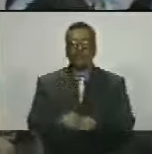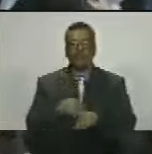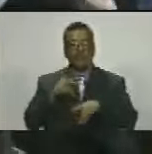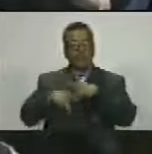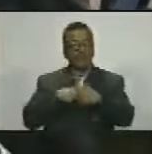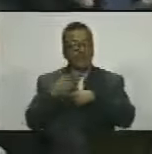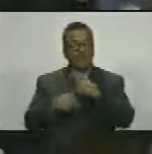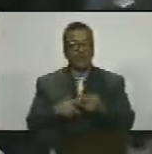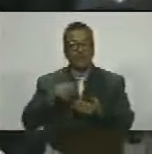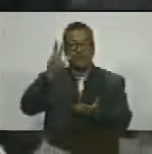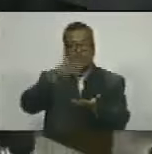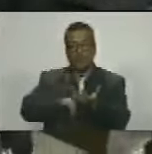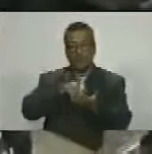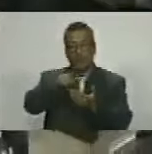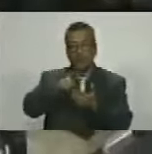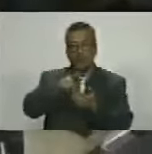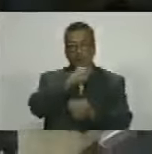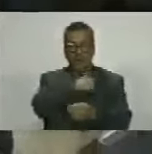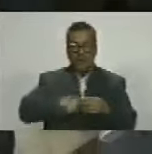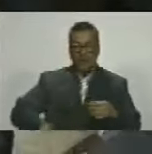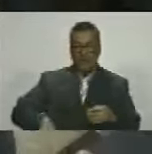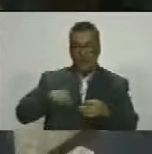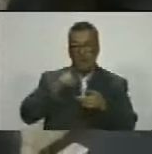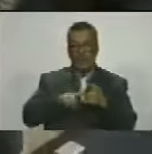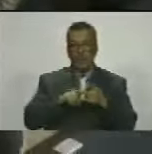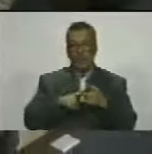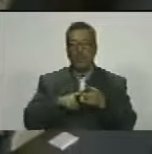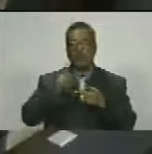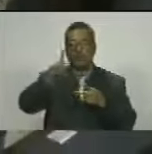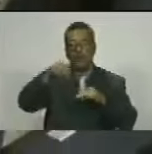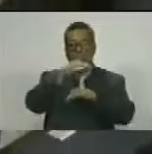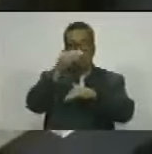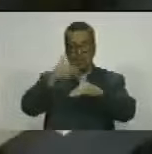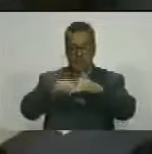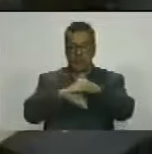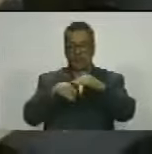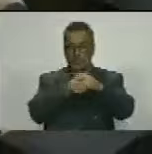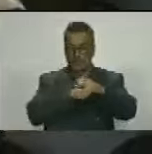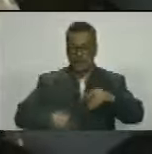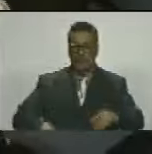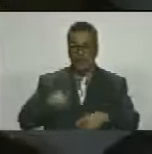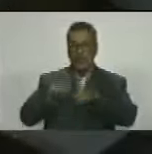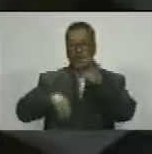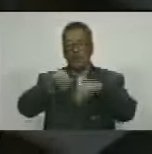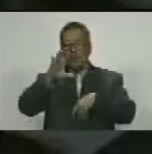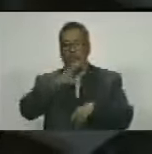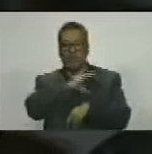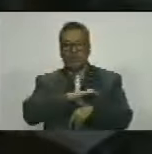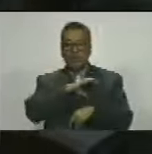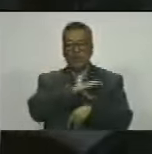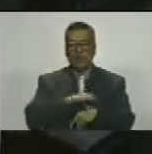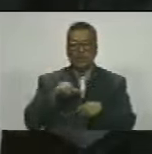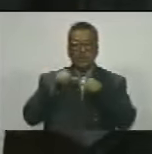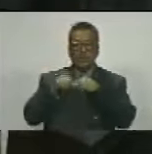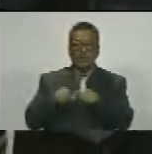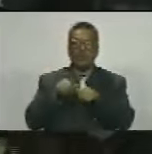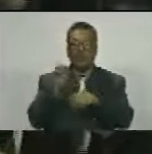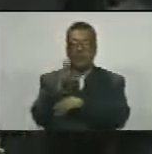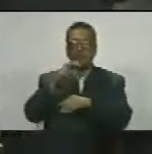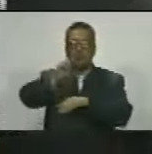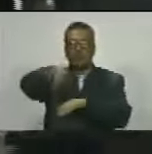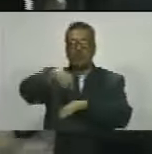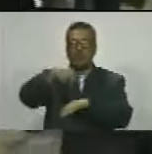procedió a la ratificación de los presidentes y vicepresidentas de las 15 comisiones permanentes de la